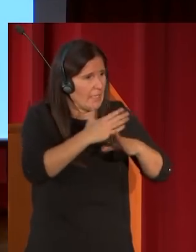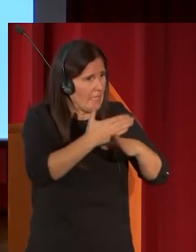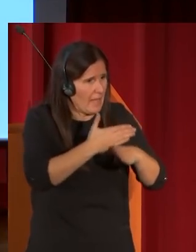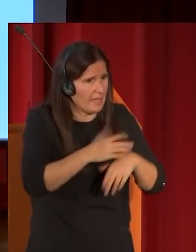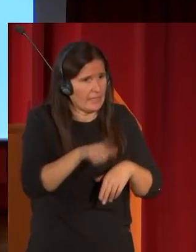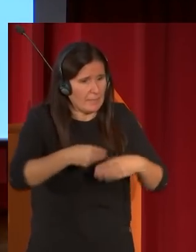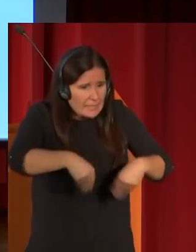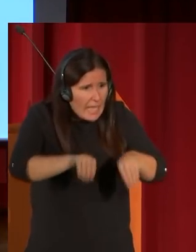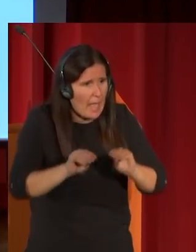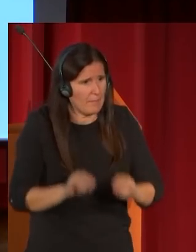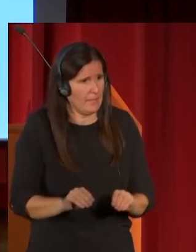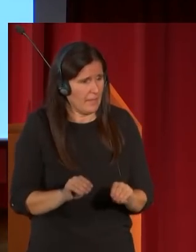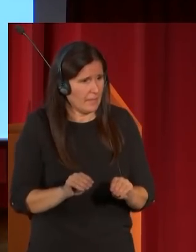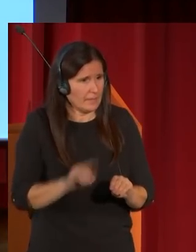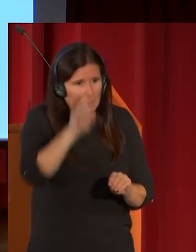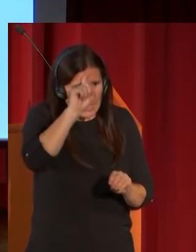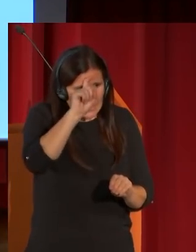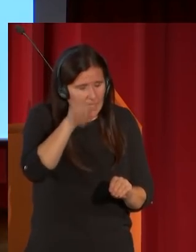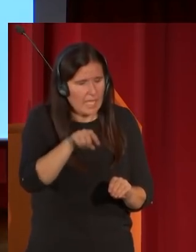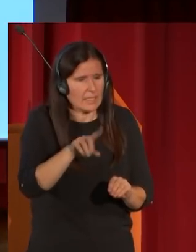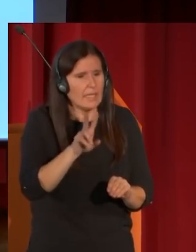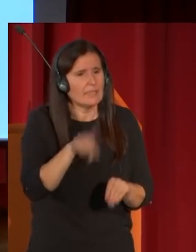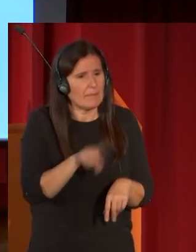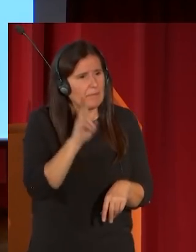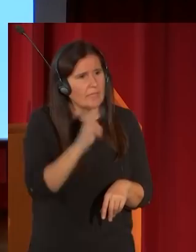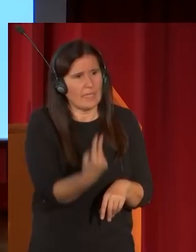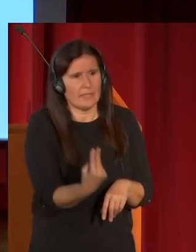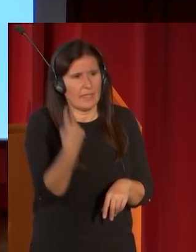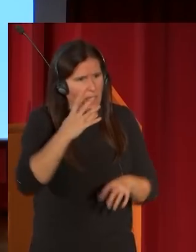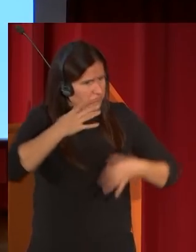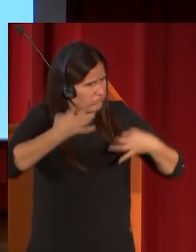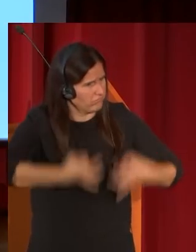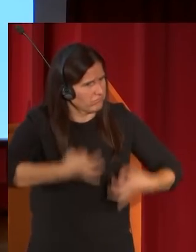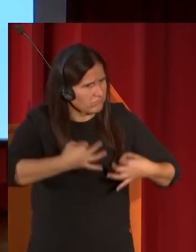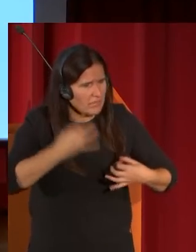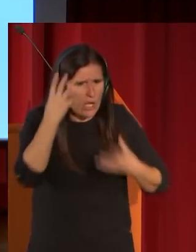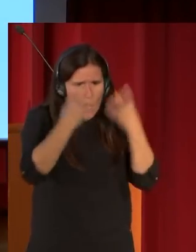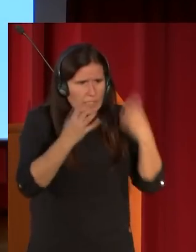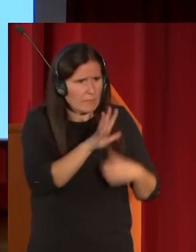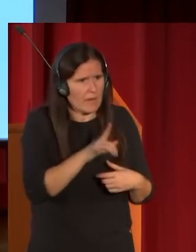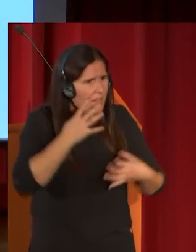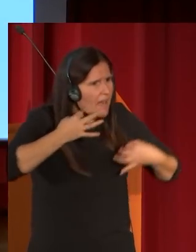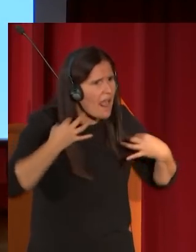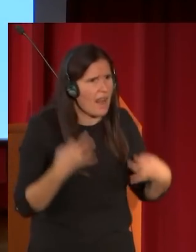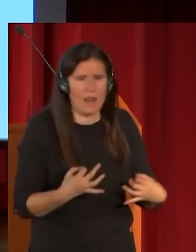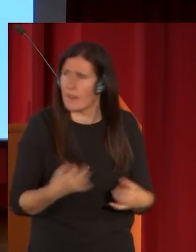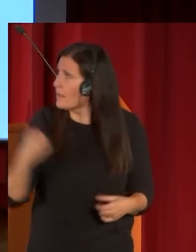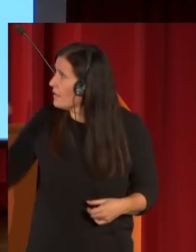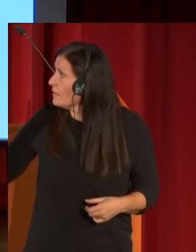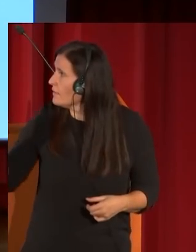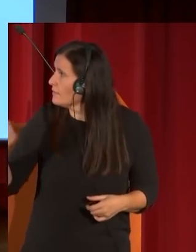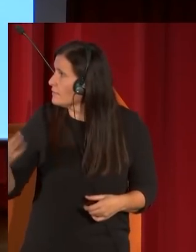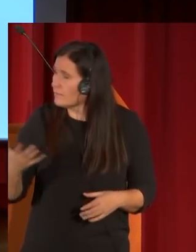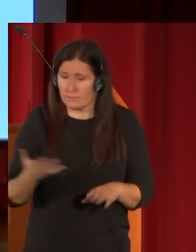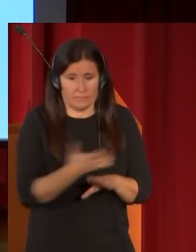persas fíjense también en la veracidad de los animales en este caso estudiados en el